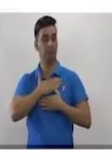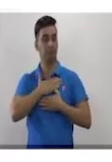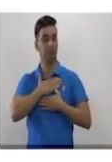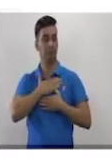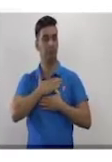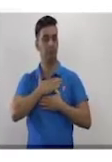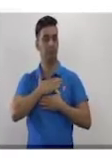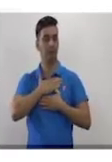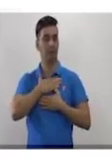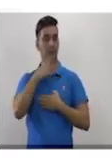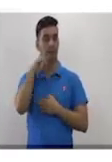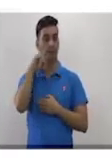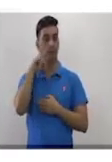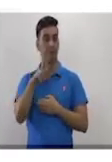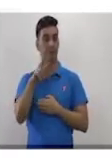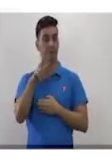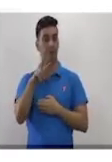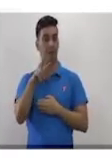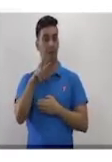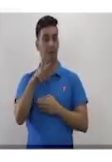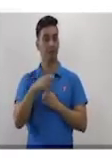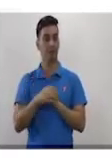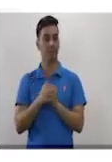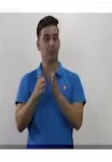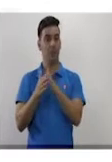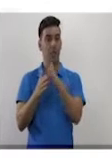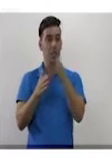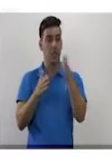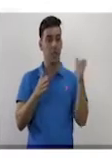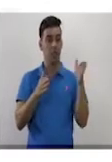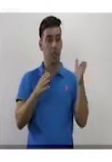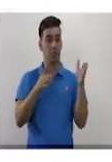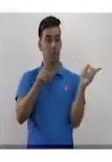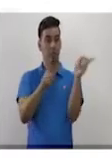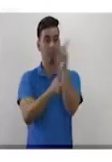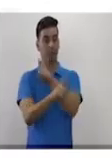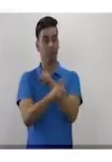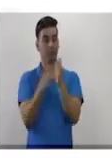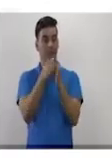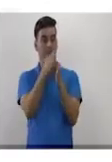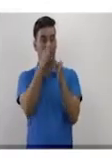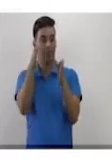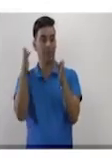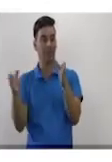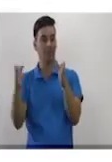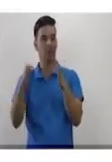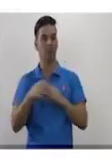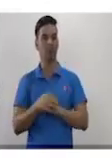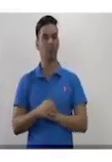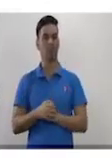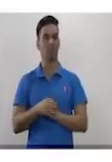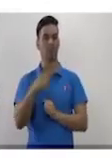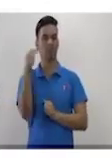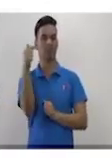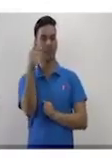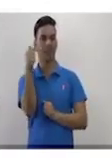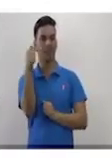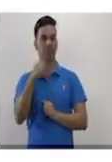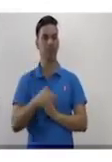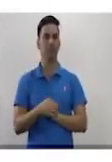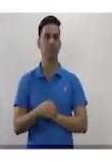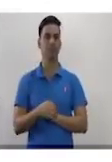izquierdo para el miembro derecho con operación contraria. En este caso, va a pasar restando,